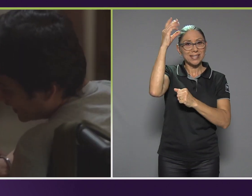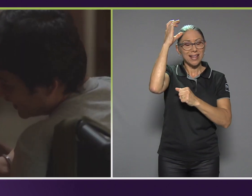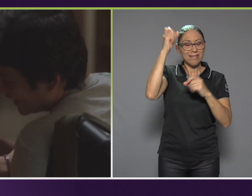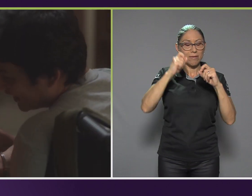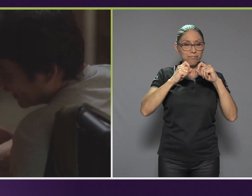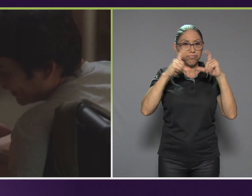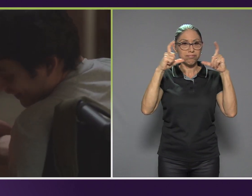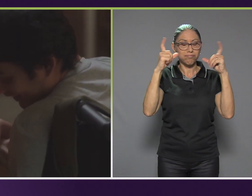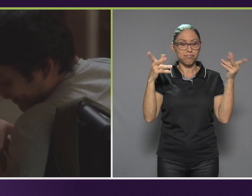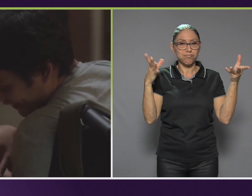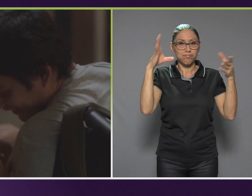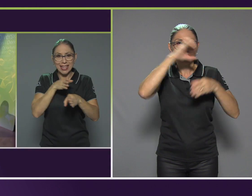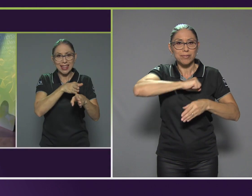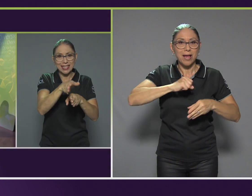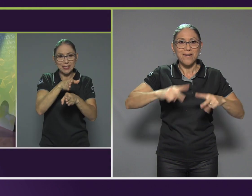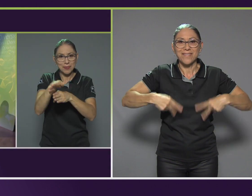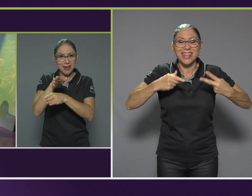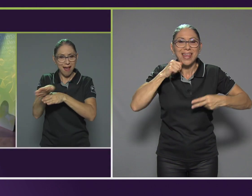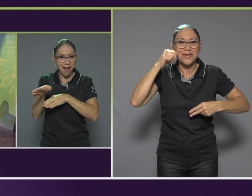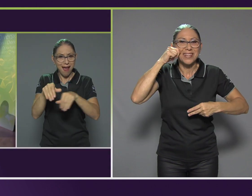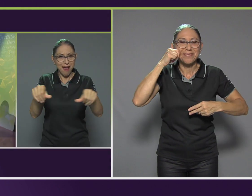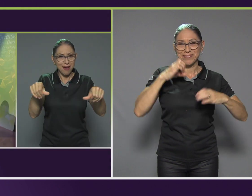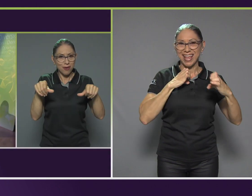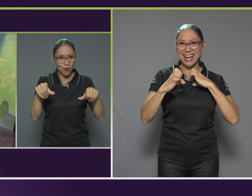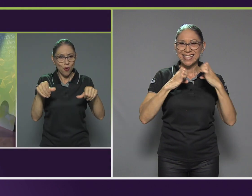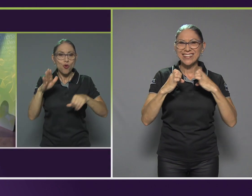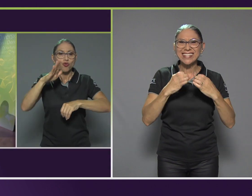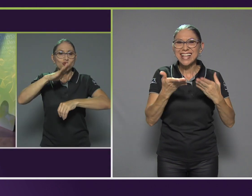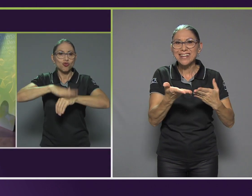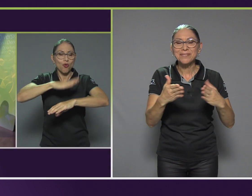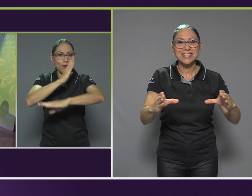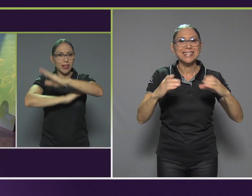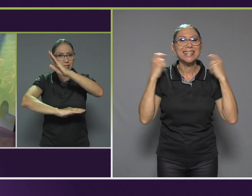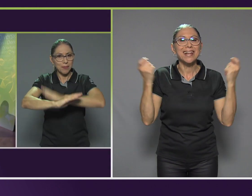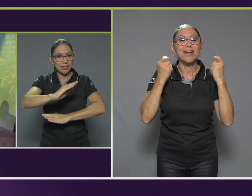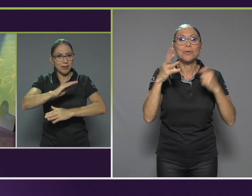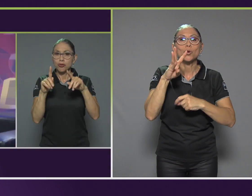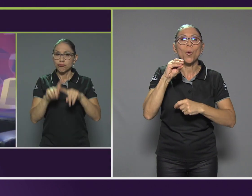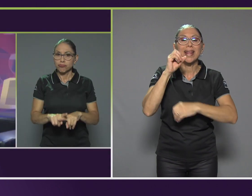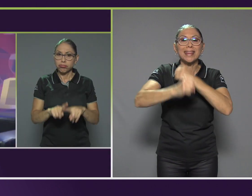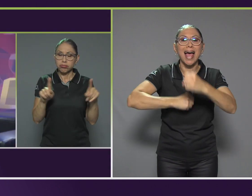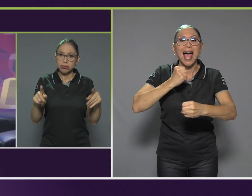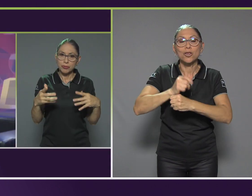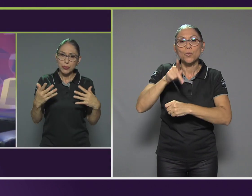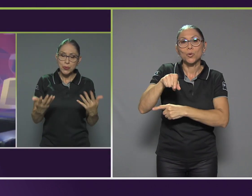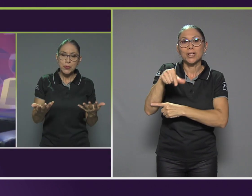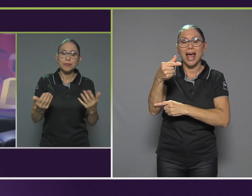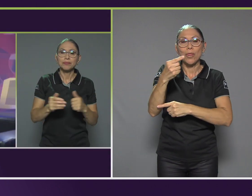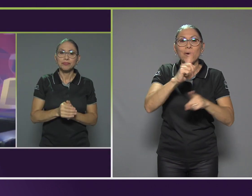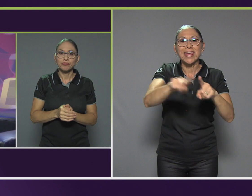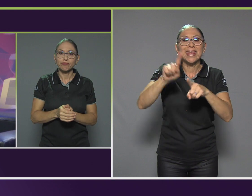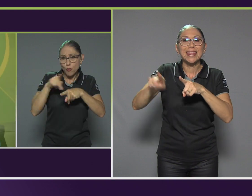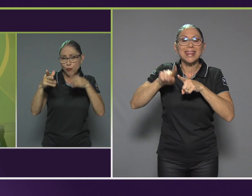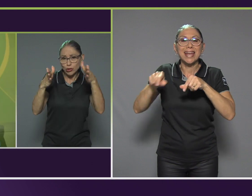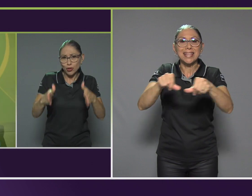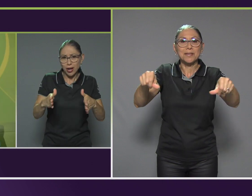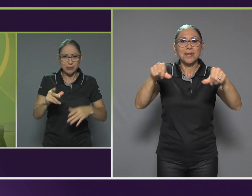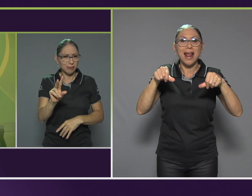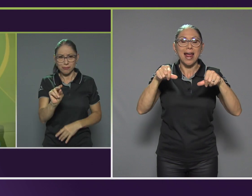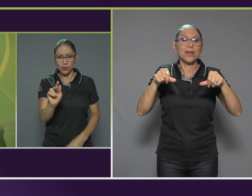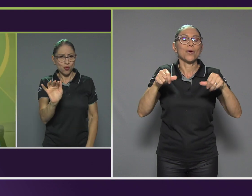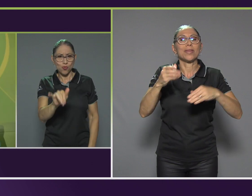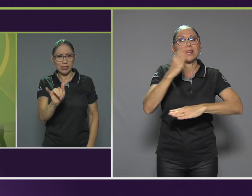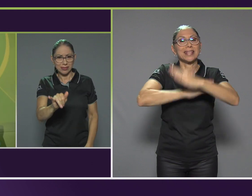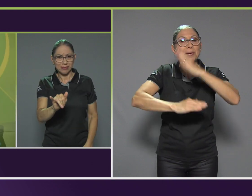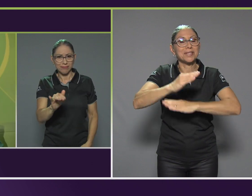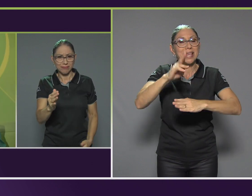En entrevista de estudio, celebramos los 40 años del posgrado interdisciplinario en discapacidad de la Universidad de Costa Rica